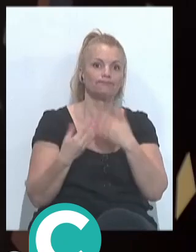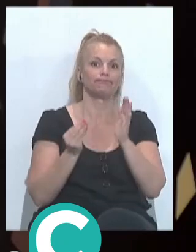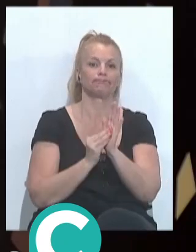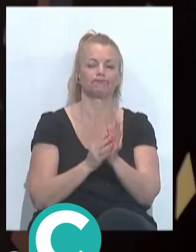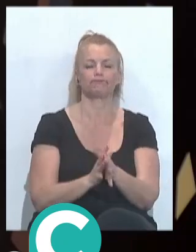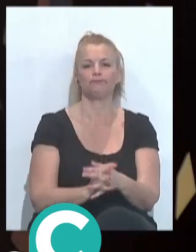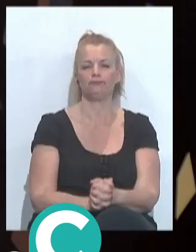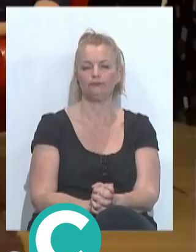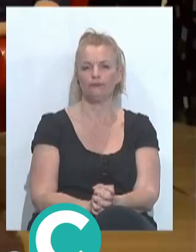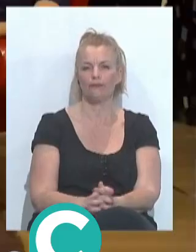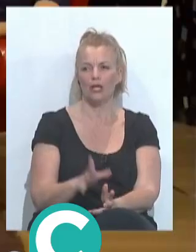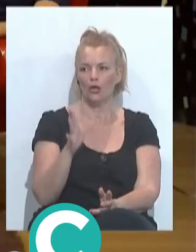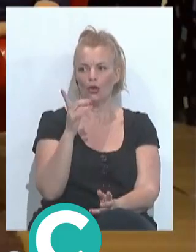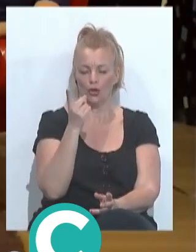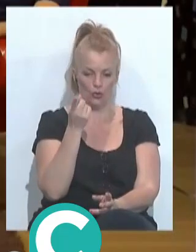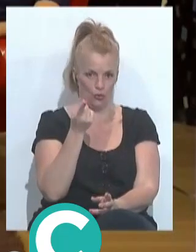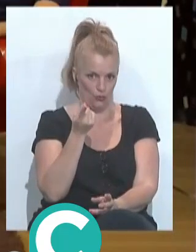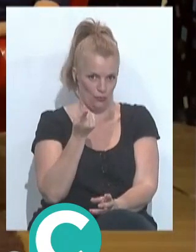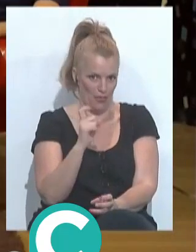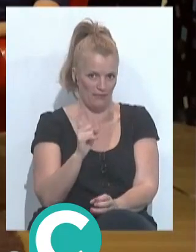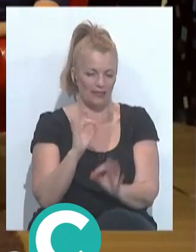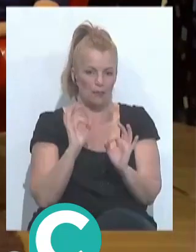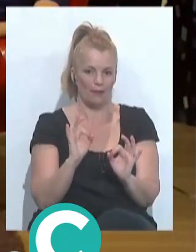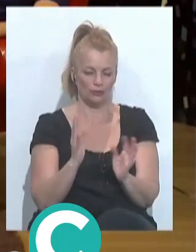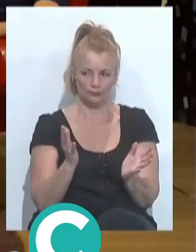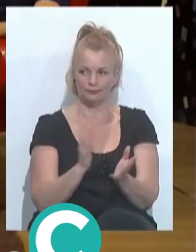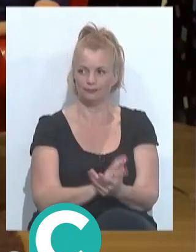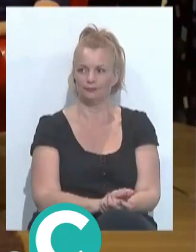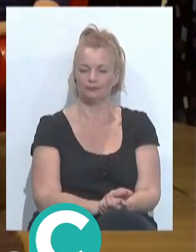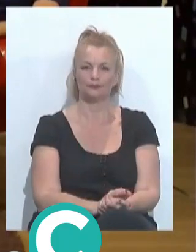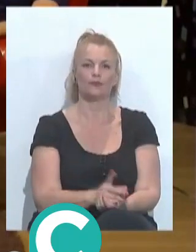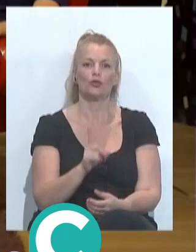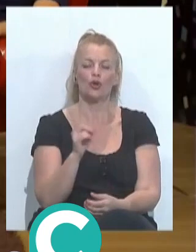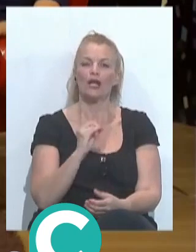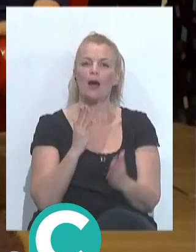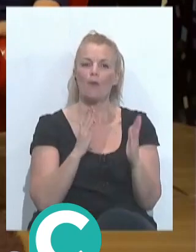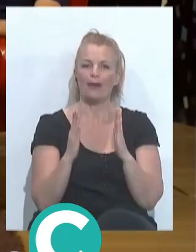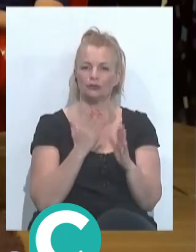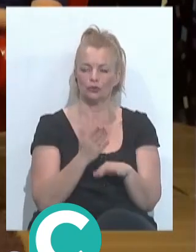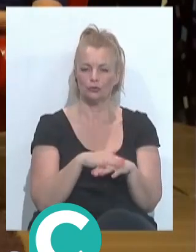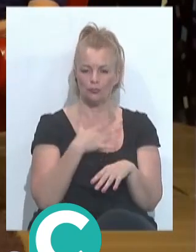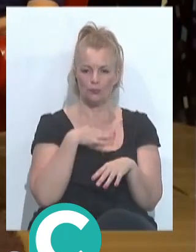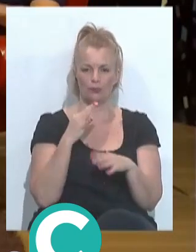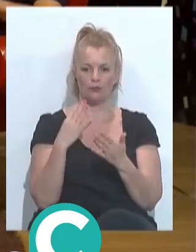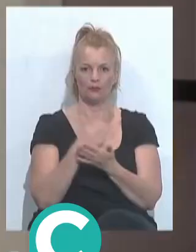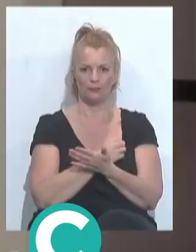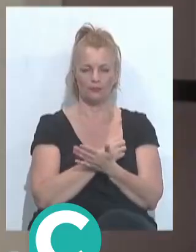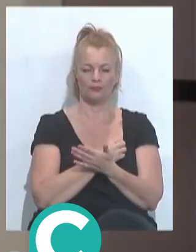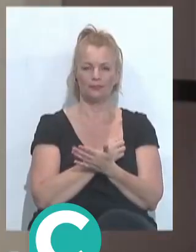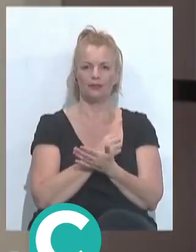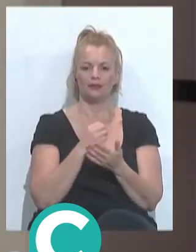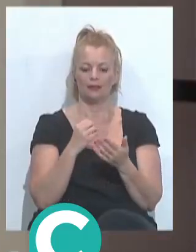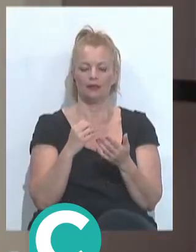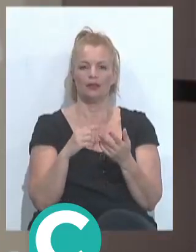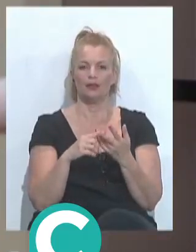pero vamos tampoco hace falta decirlo en el momento justo donde claro no no en el momento es verdad que tú te lo pones de manera estricta